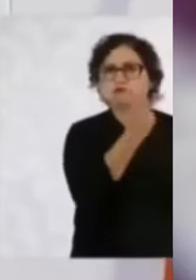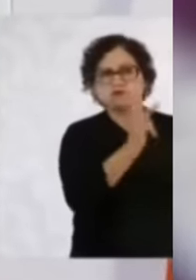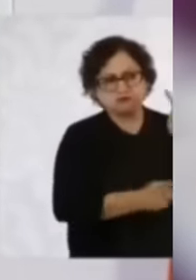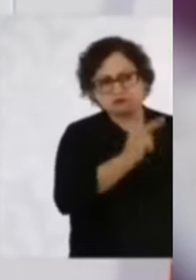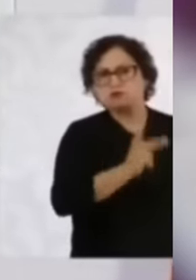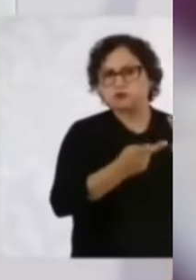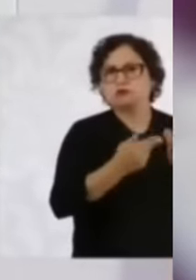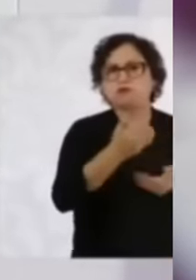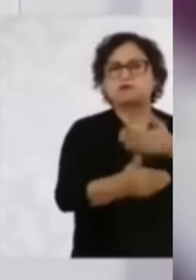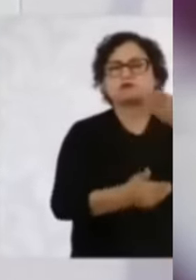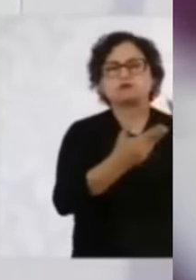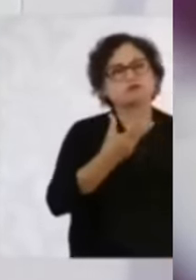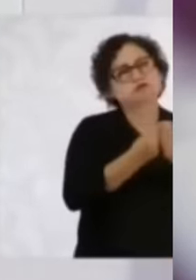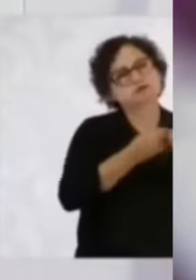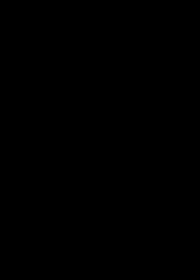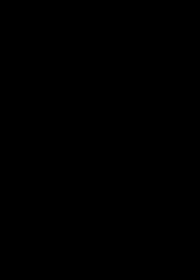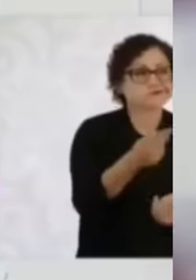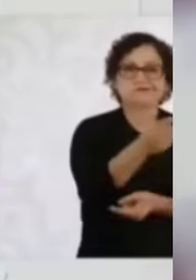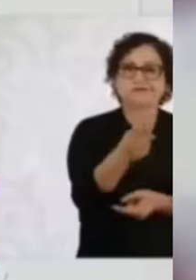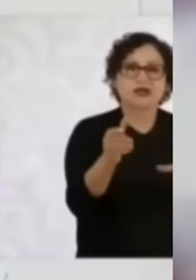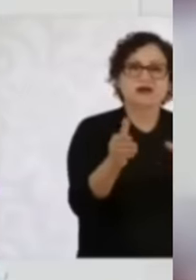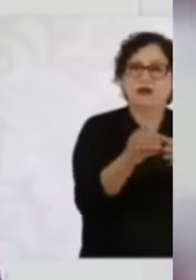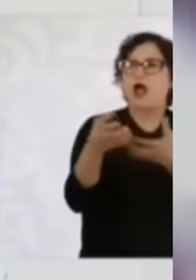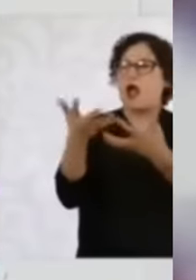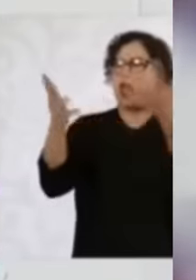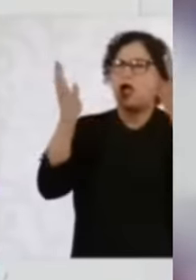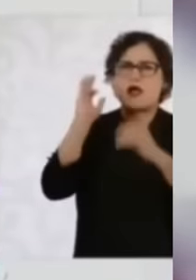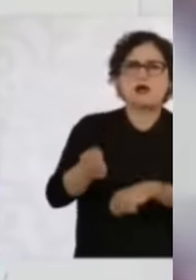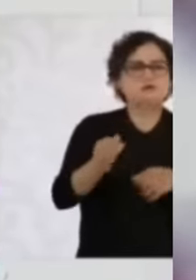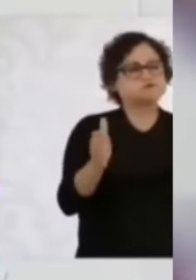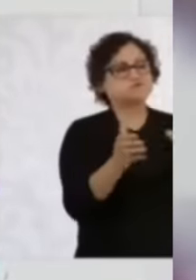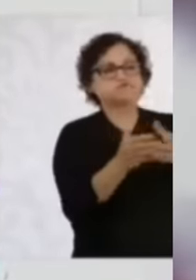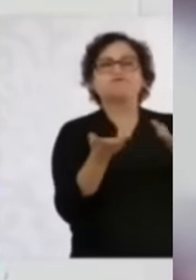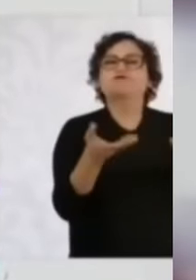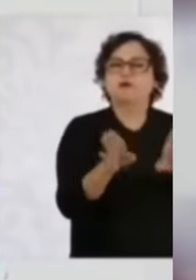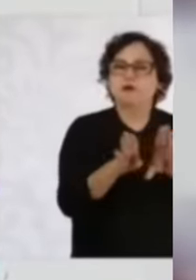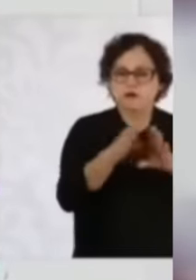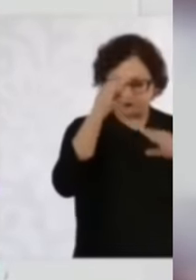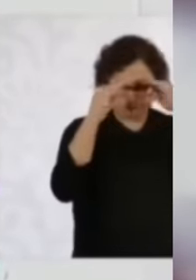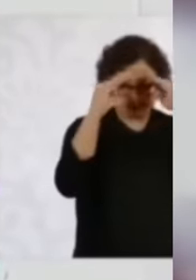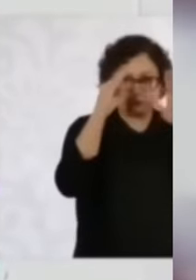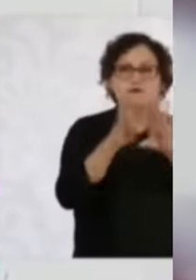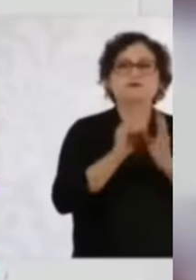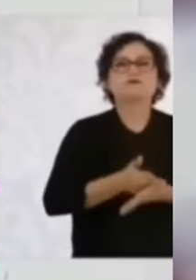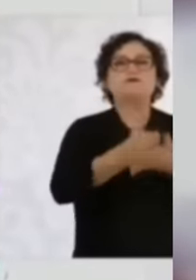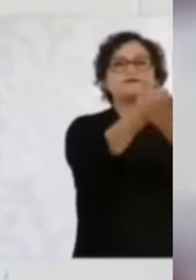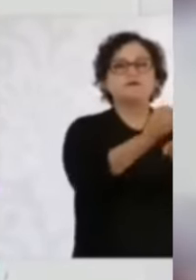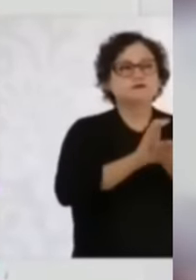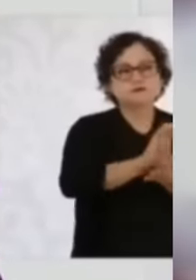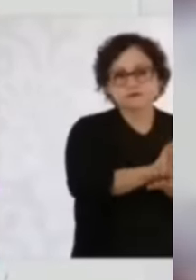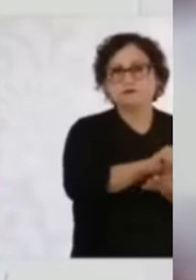en una coordinación. Al hablar sobre los ataques a su gobierno desde el 2018,